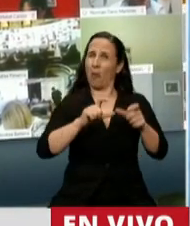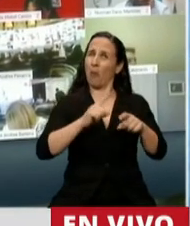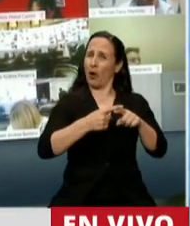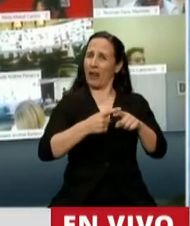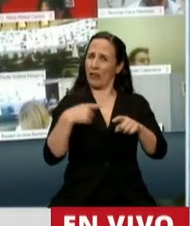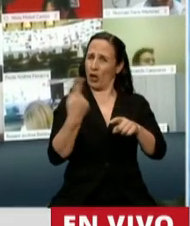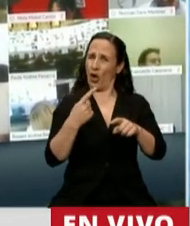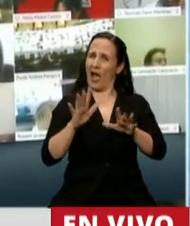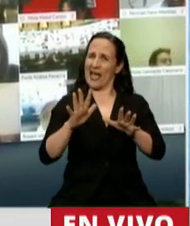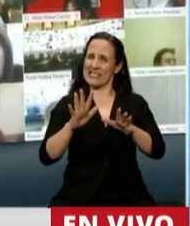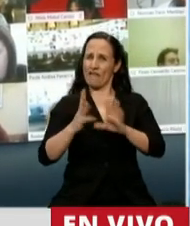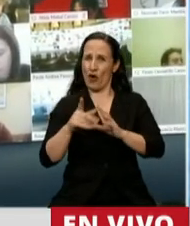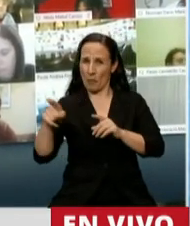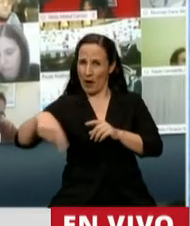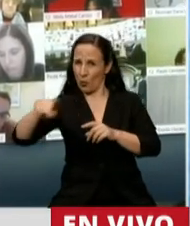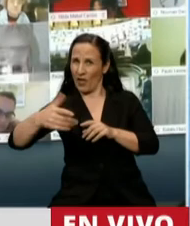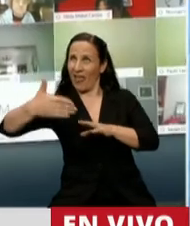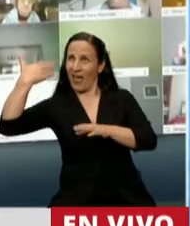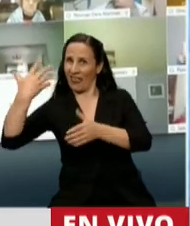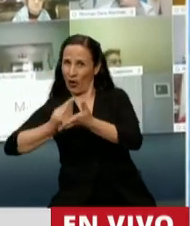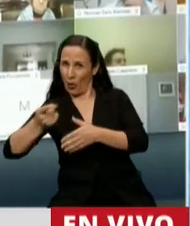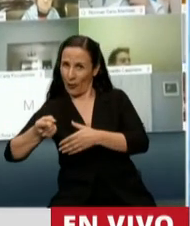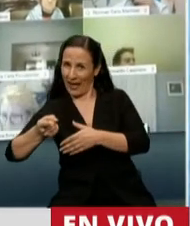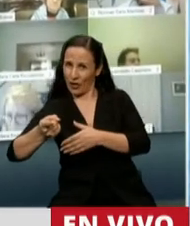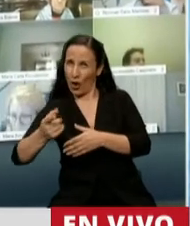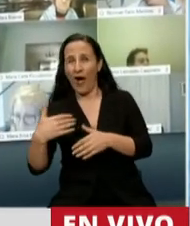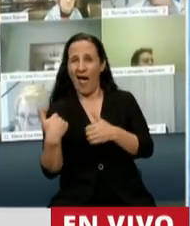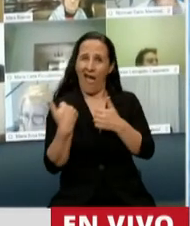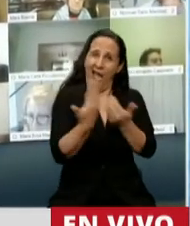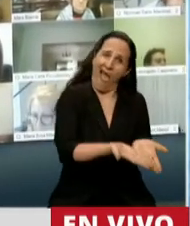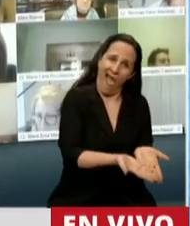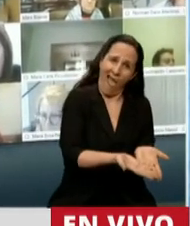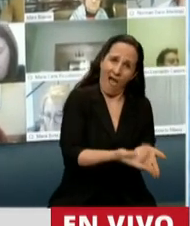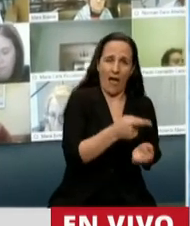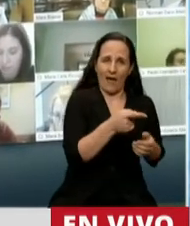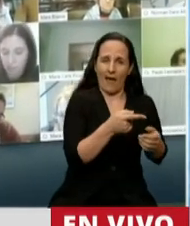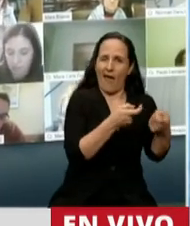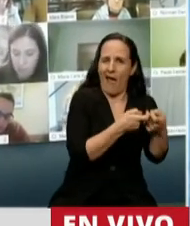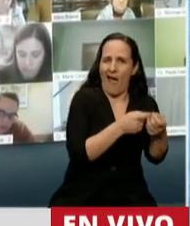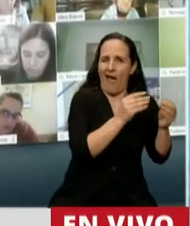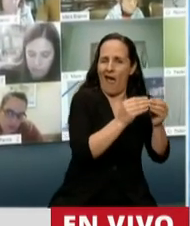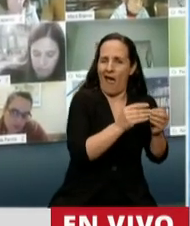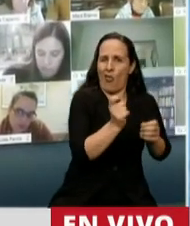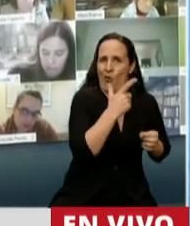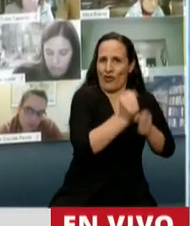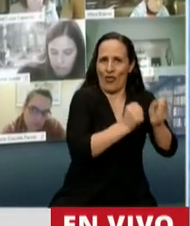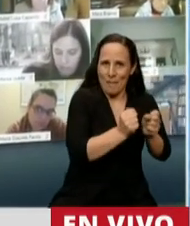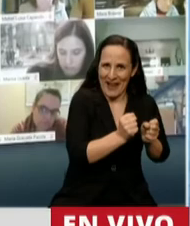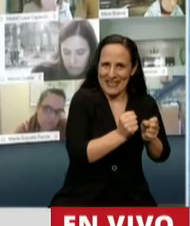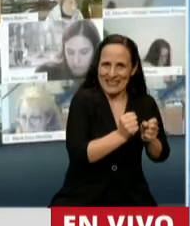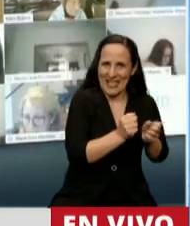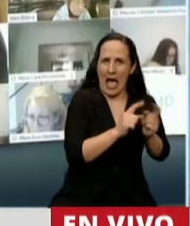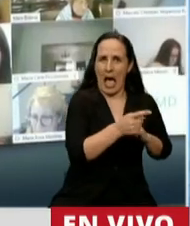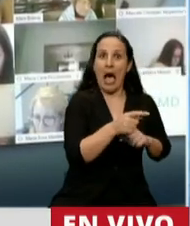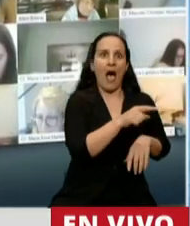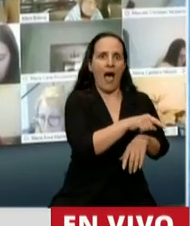gobernamos como lo hicieron ustedes. Nosotros no gobernamos para beneficiar solamente a los empresarios disfrazados de